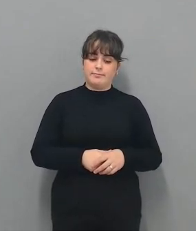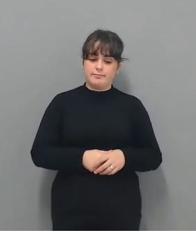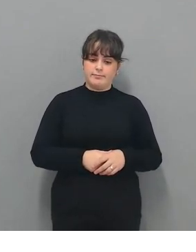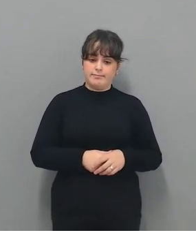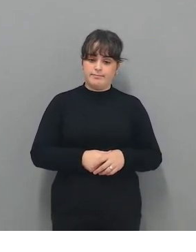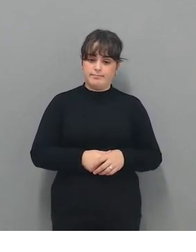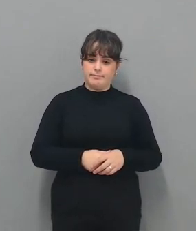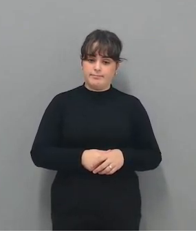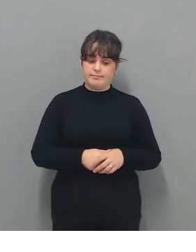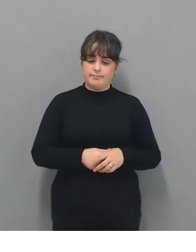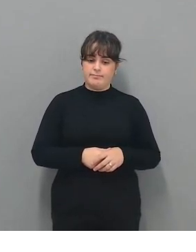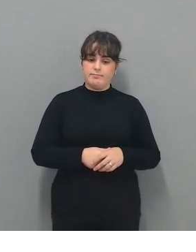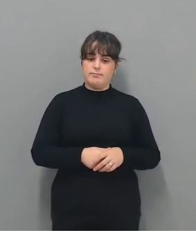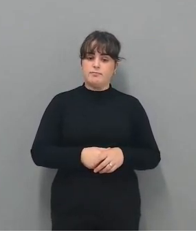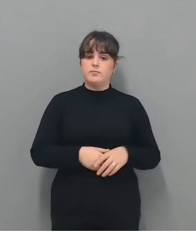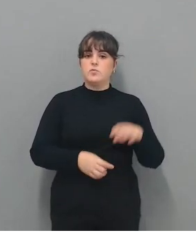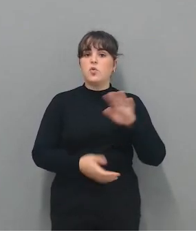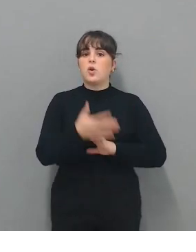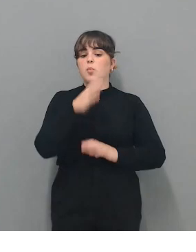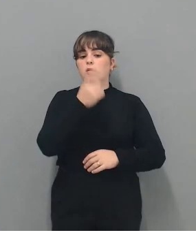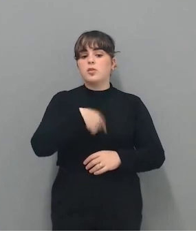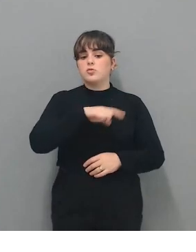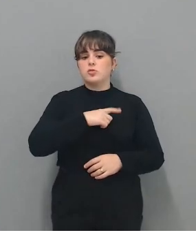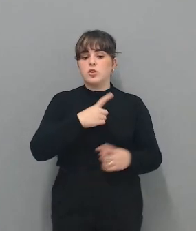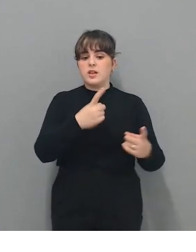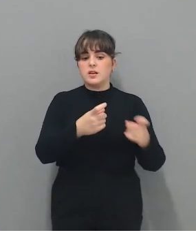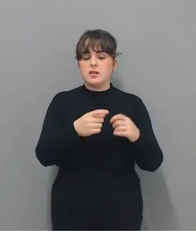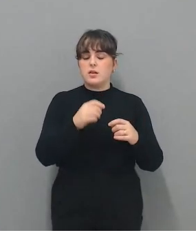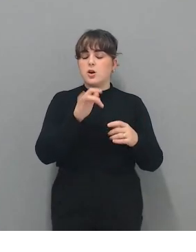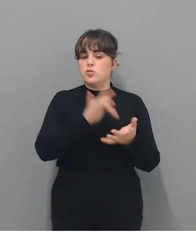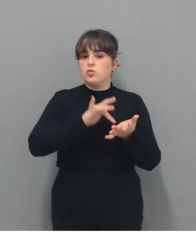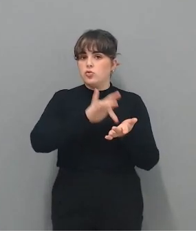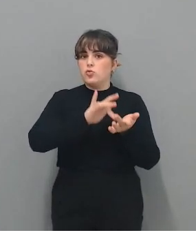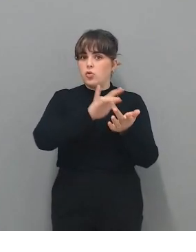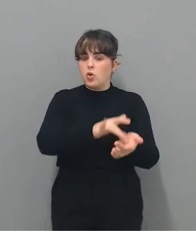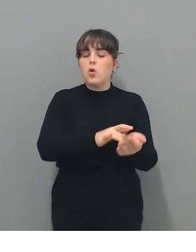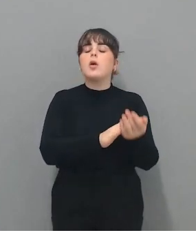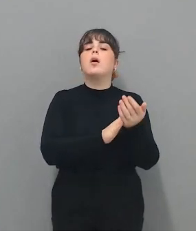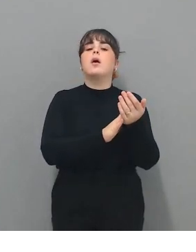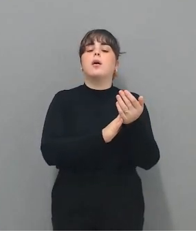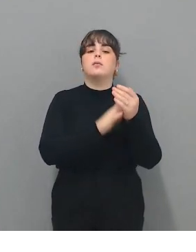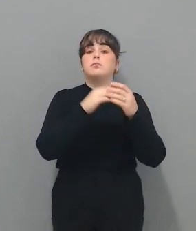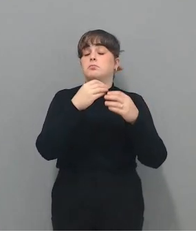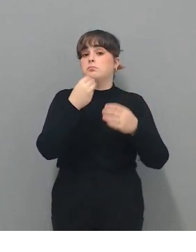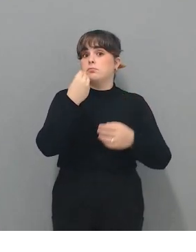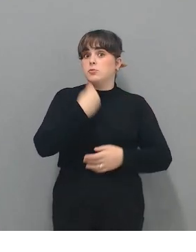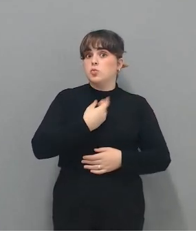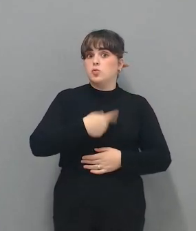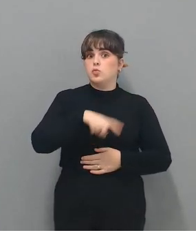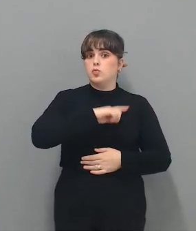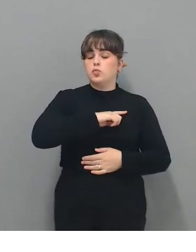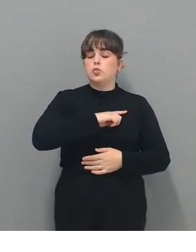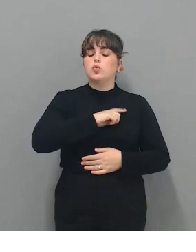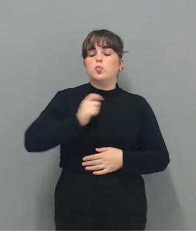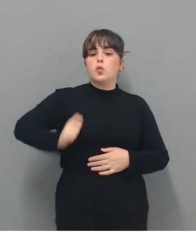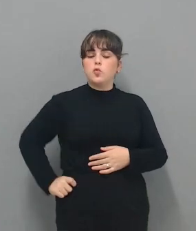Por una necesidad que nos vamos encontrando en lo que es el desarrollo de nuestra profesión y